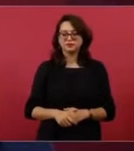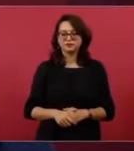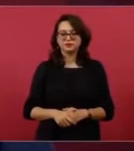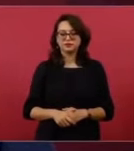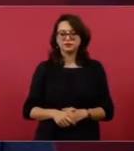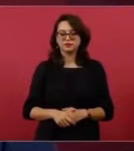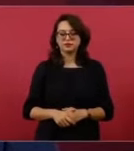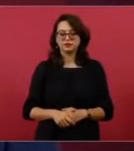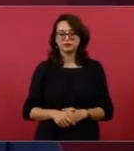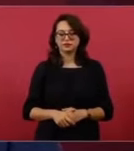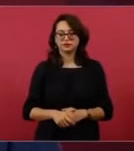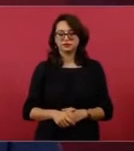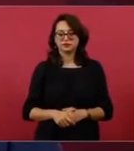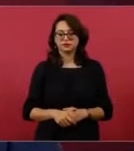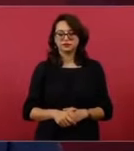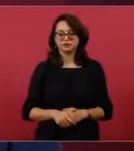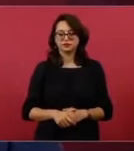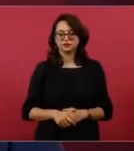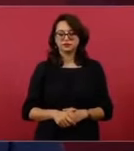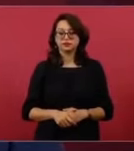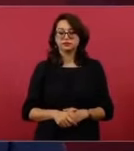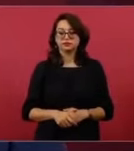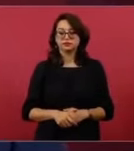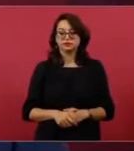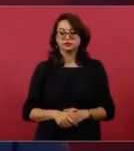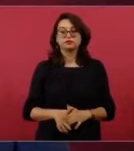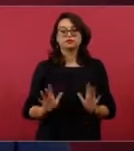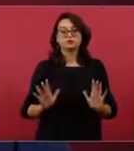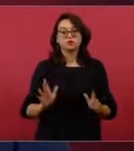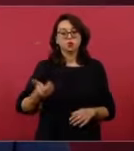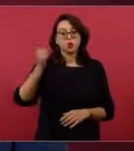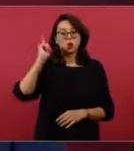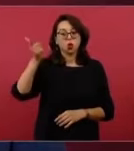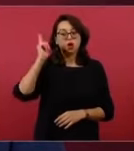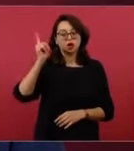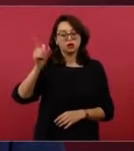recapaciten,